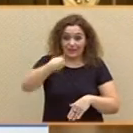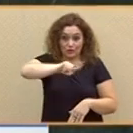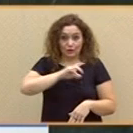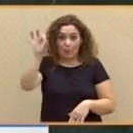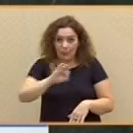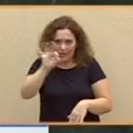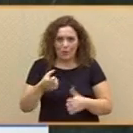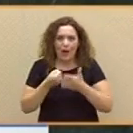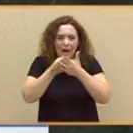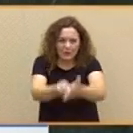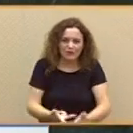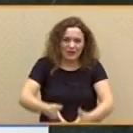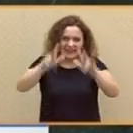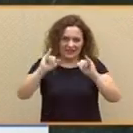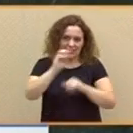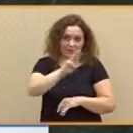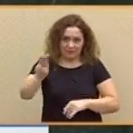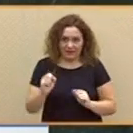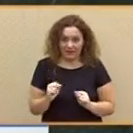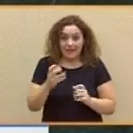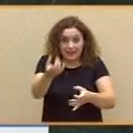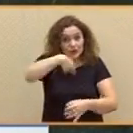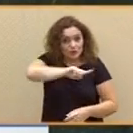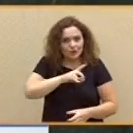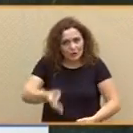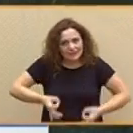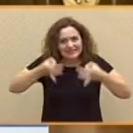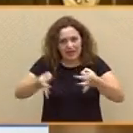Nadie duda de que nosotros siempre estaremos frente a ustedes.